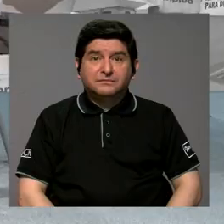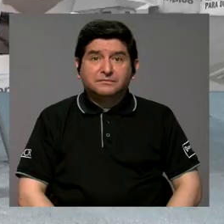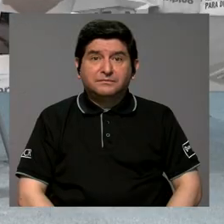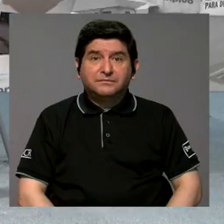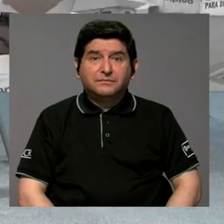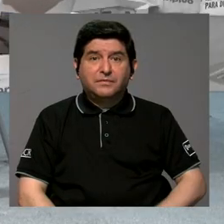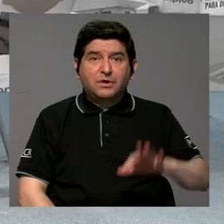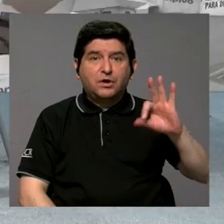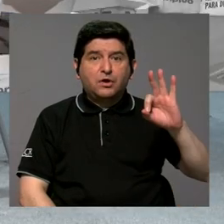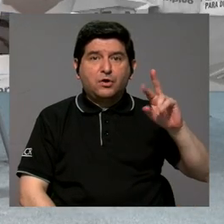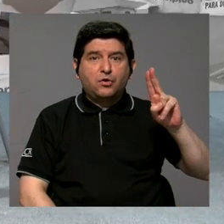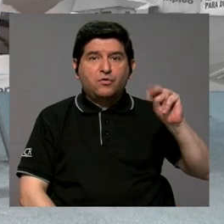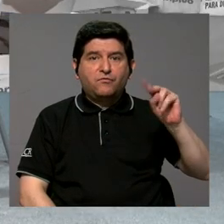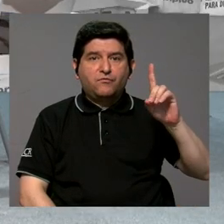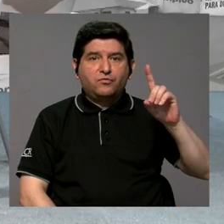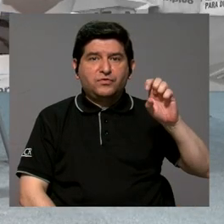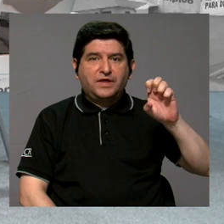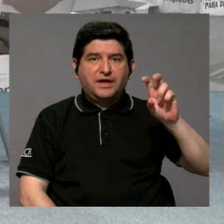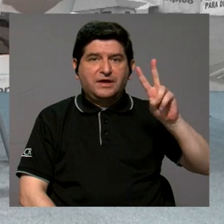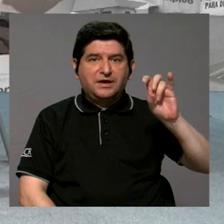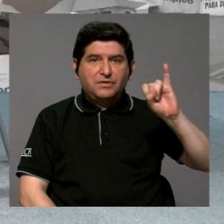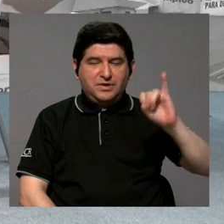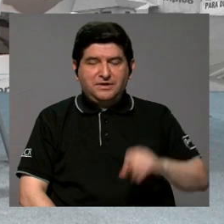bueno Fundebi todo lo que es